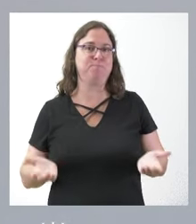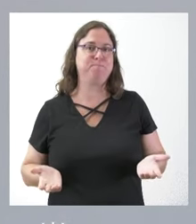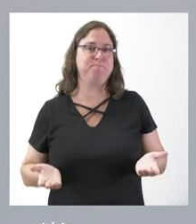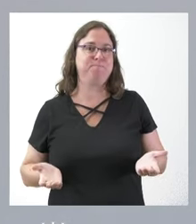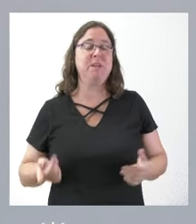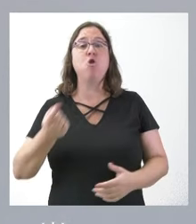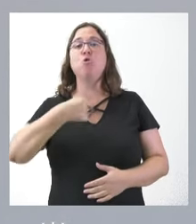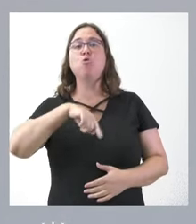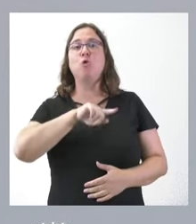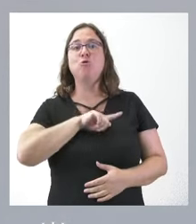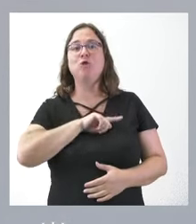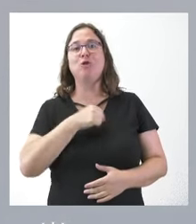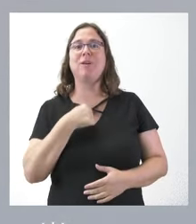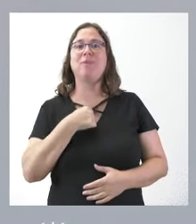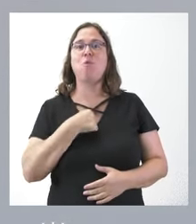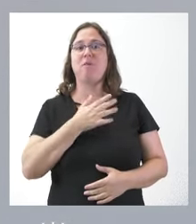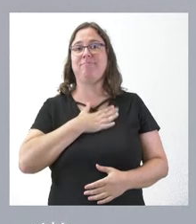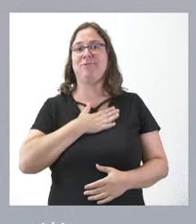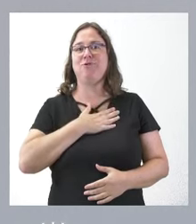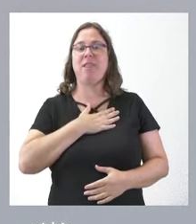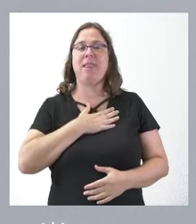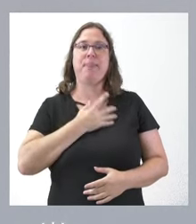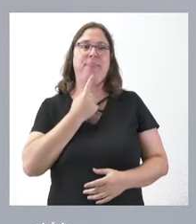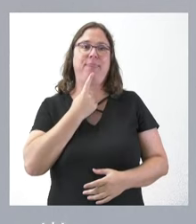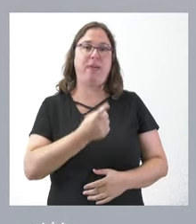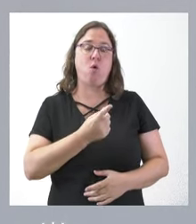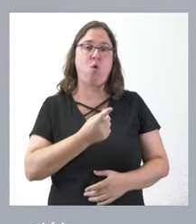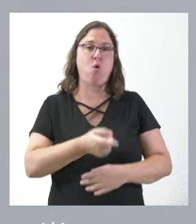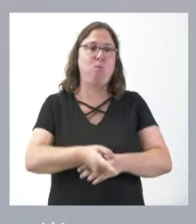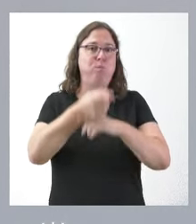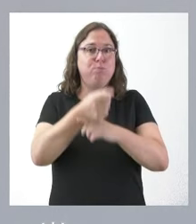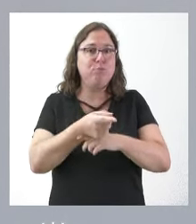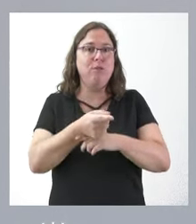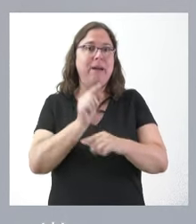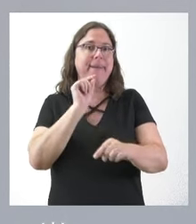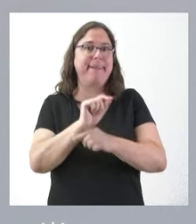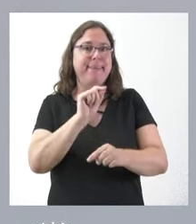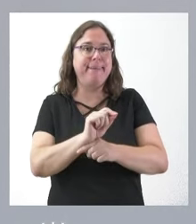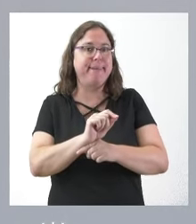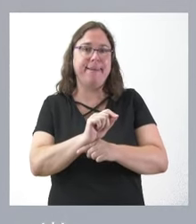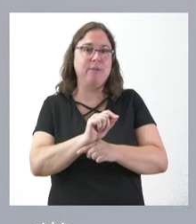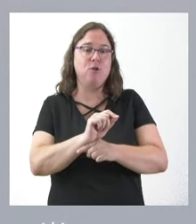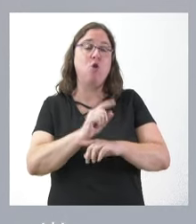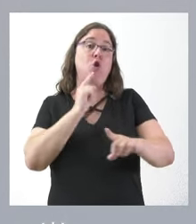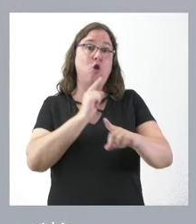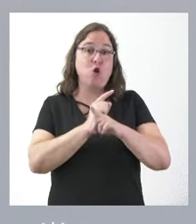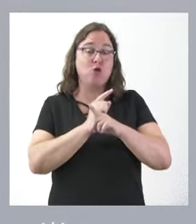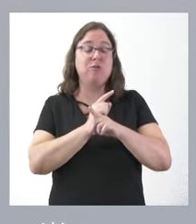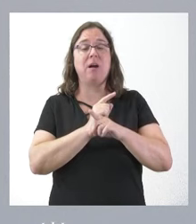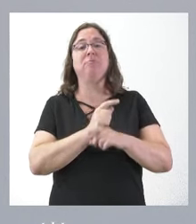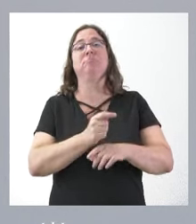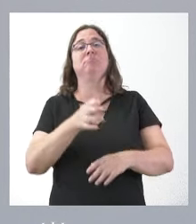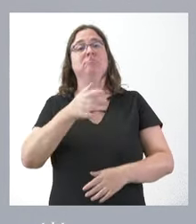vamos a ser aquí quien establezca nunca un instrumento de crítica a las fuerzas y cuerpos de seguridad del Estado.